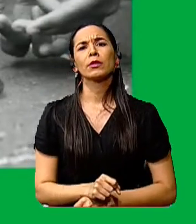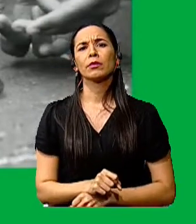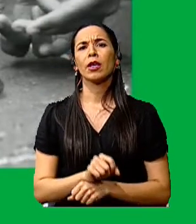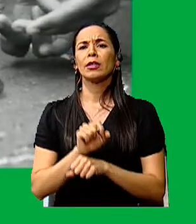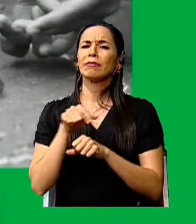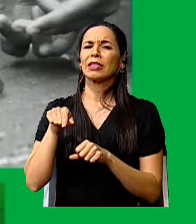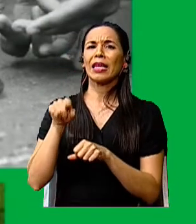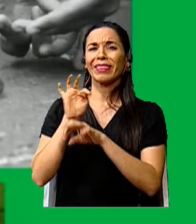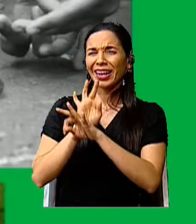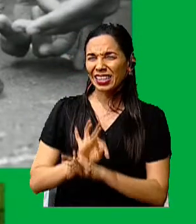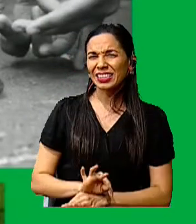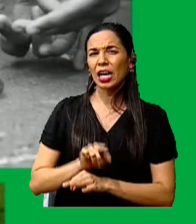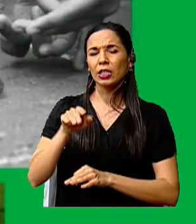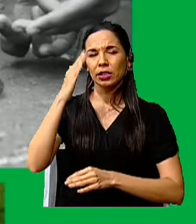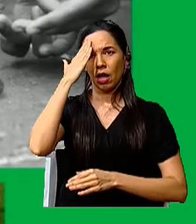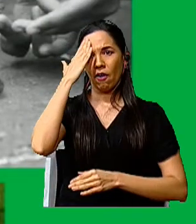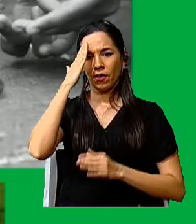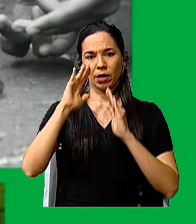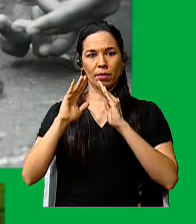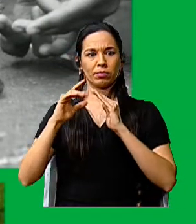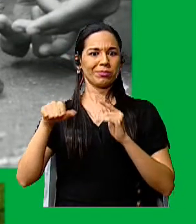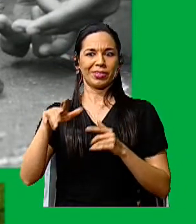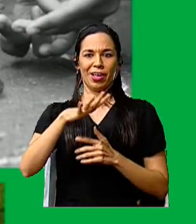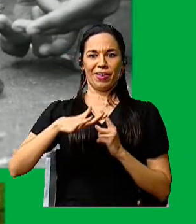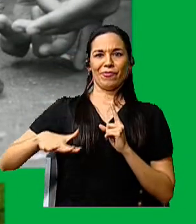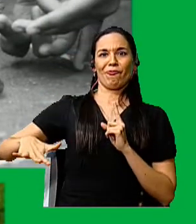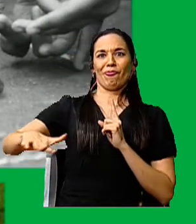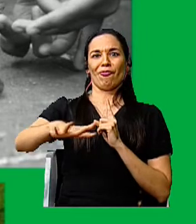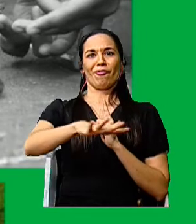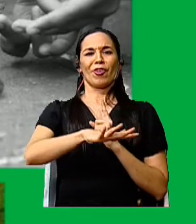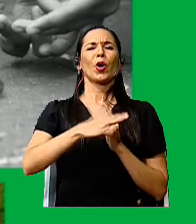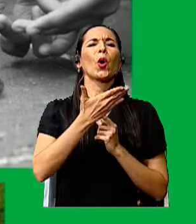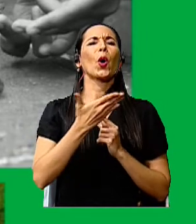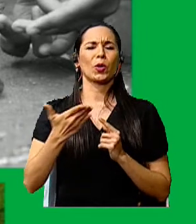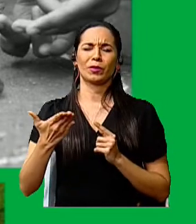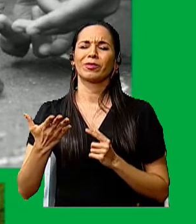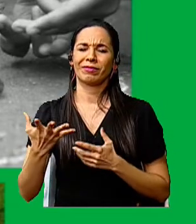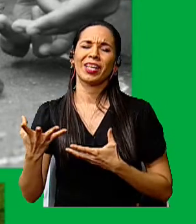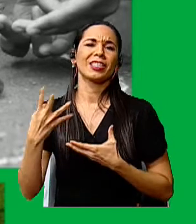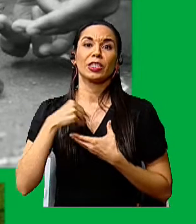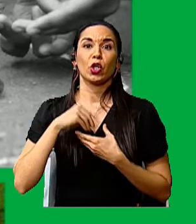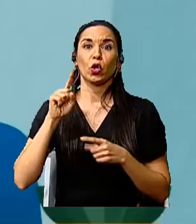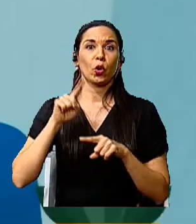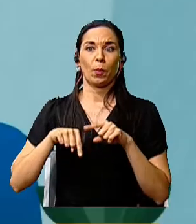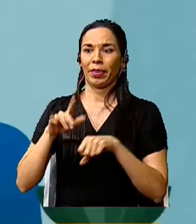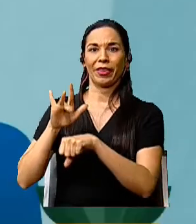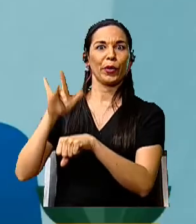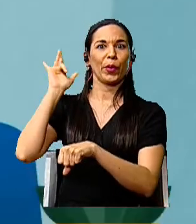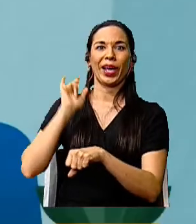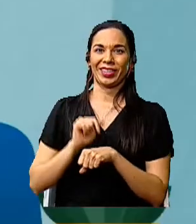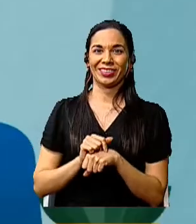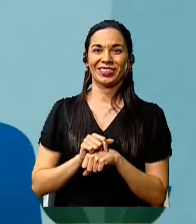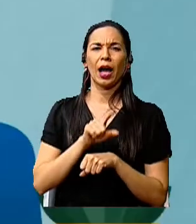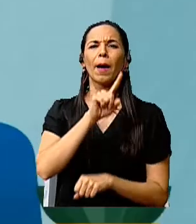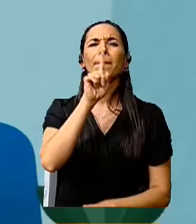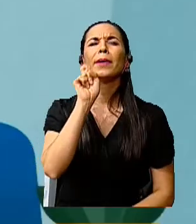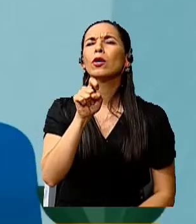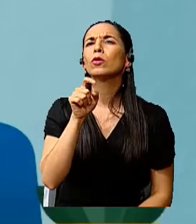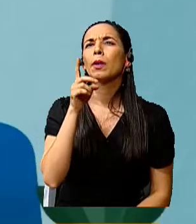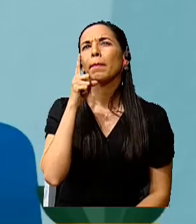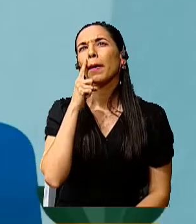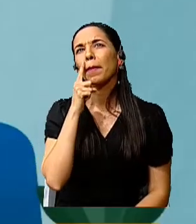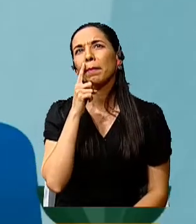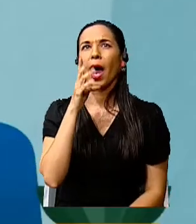y el saber popular son parte de los patrimonios intangibles. Pregúntale a tu